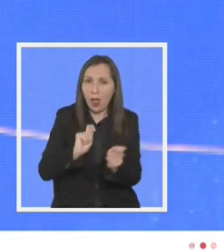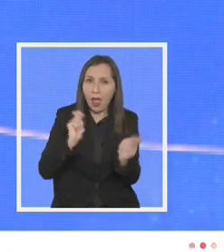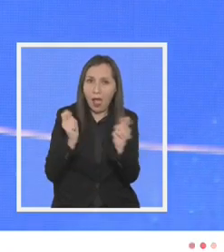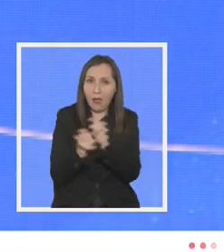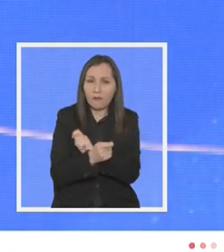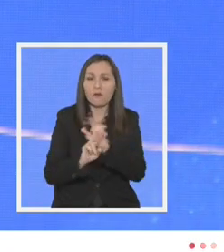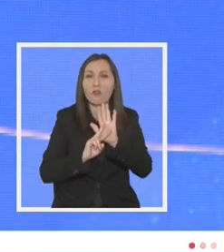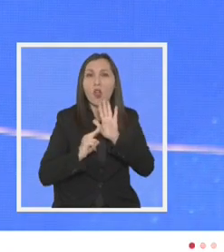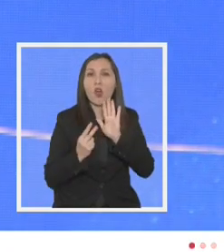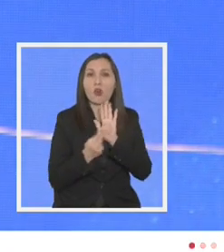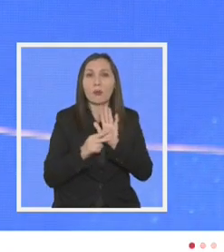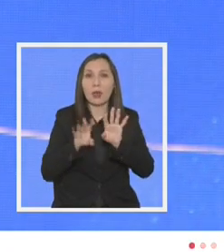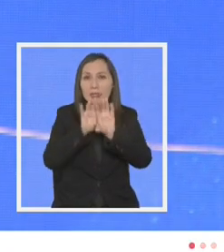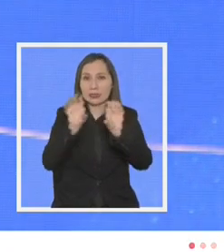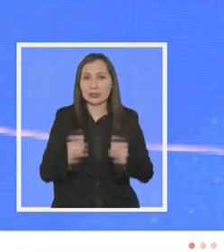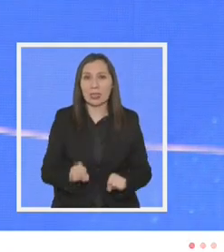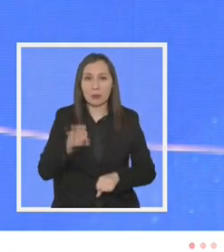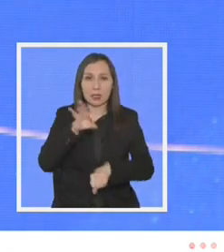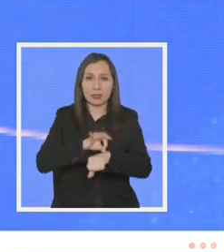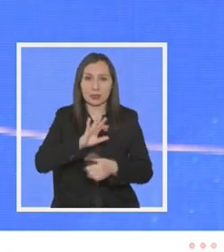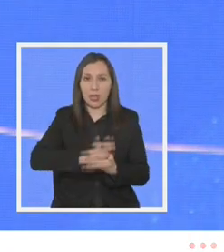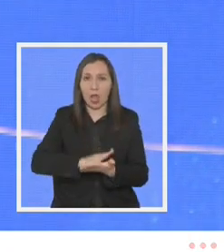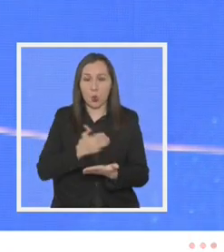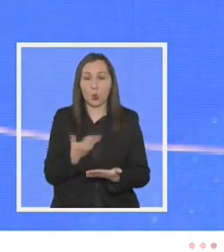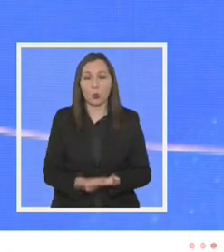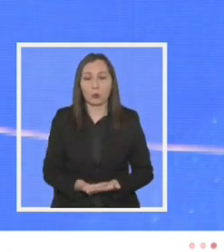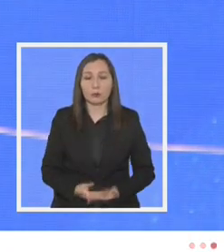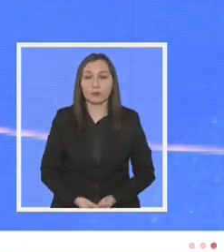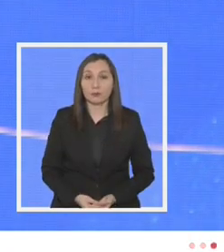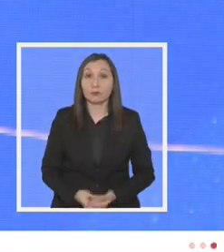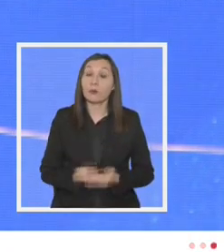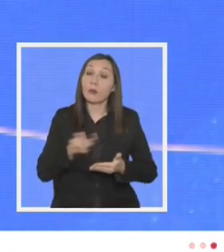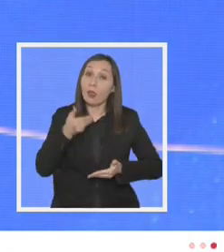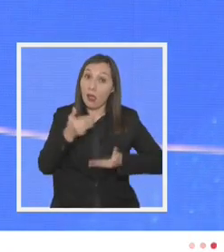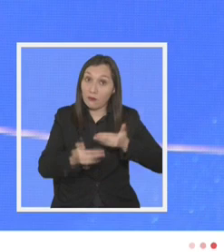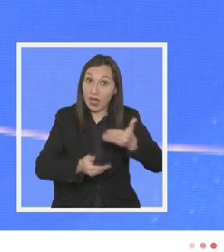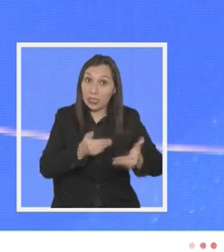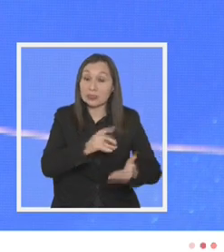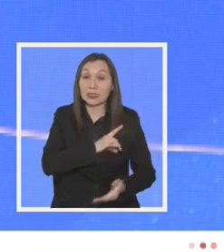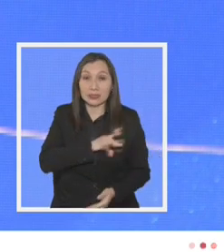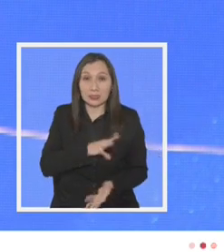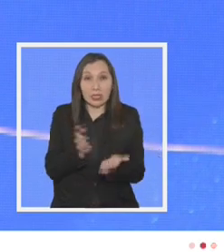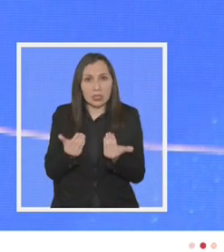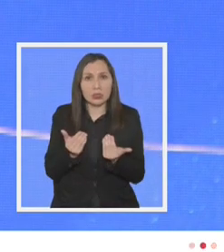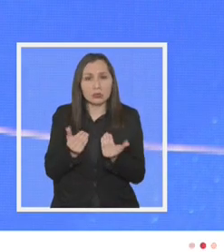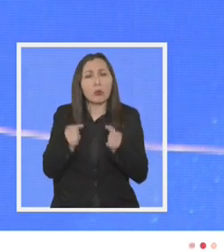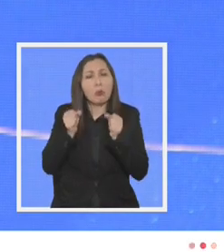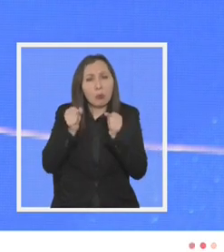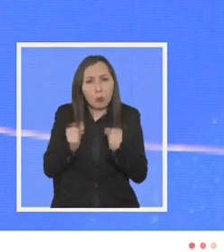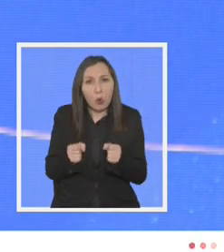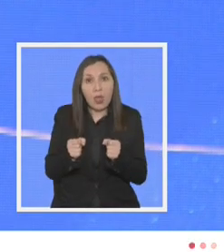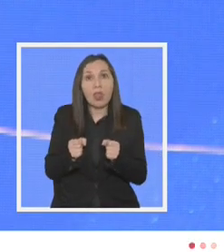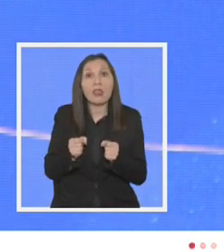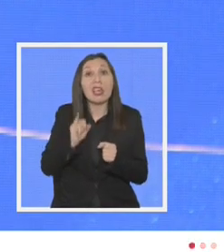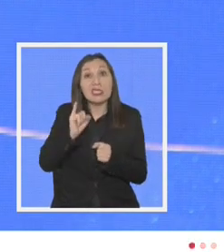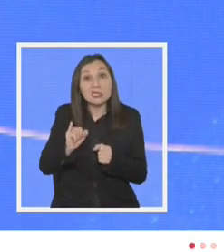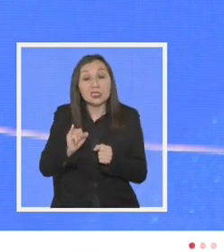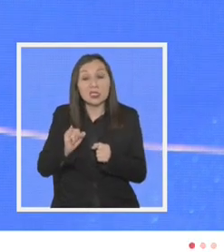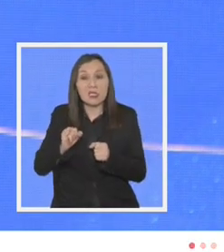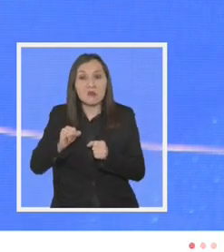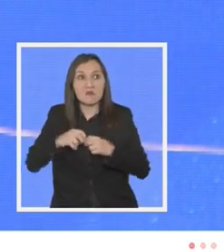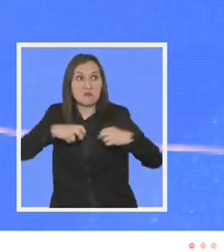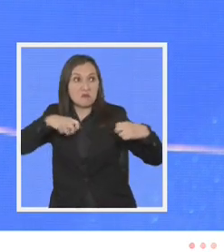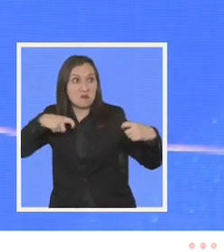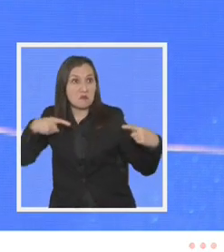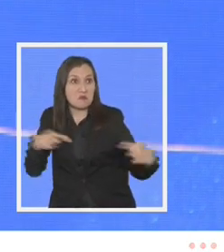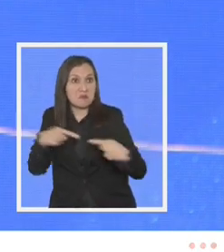reforma importante al sistema de salud los avances que Chile necesita son posibles si salimos de nuestras trincheras